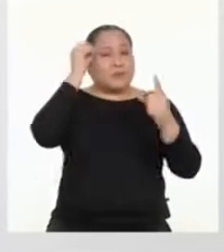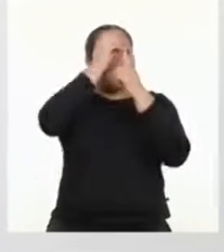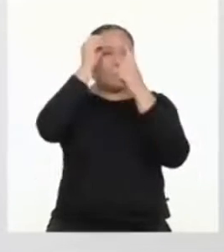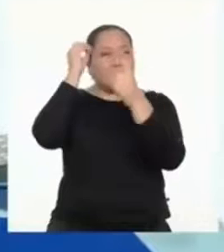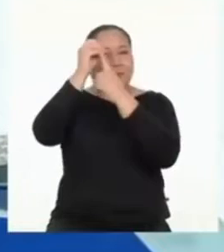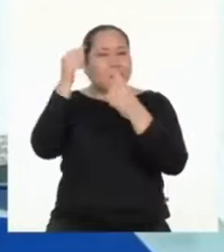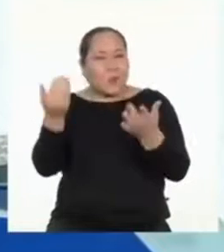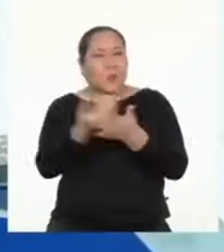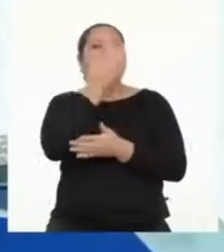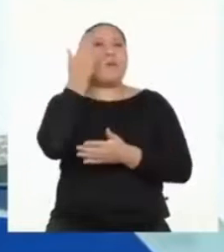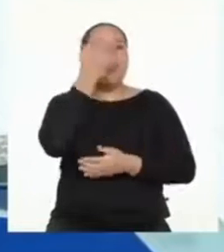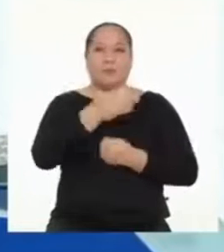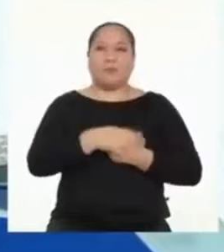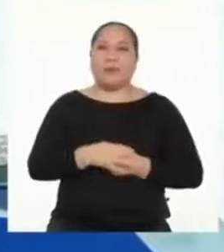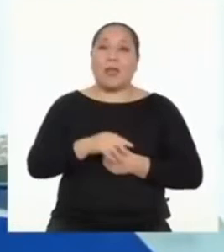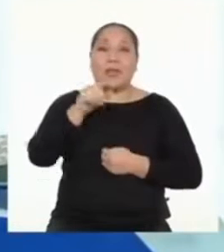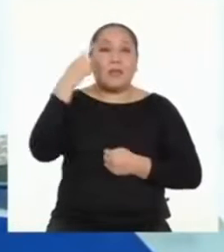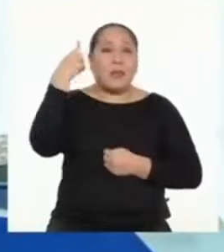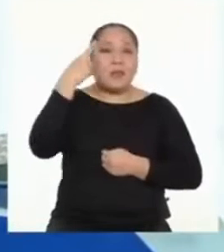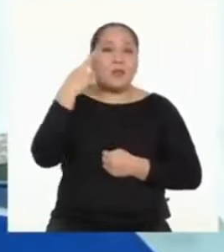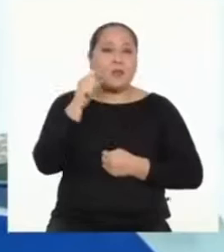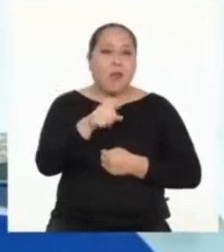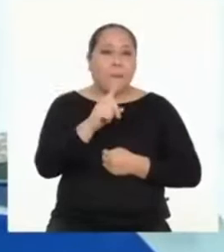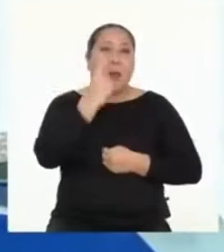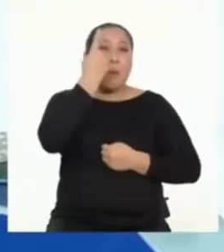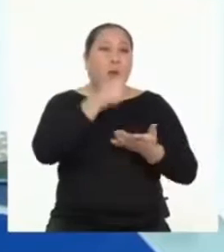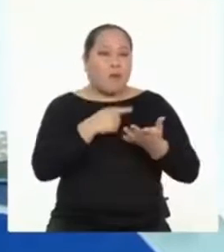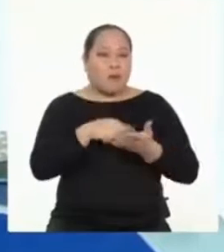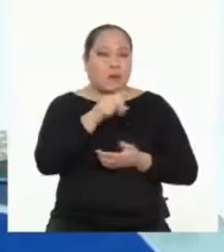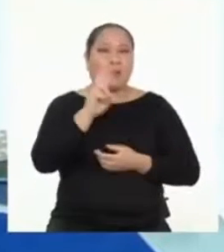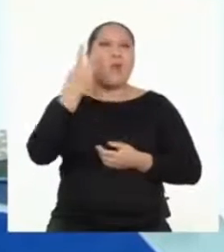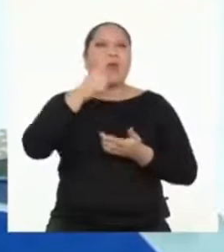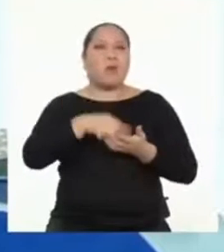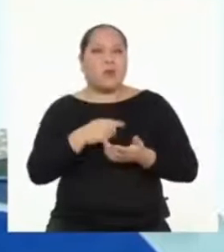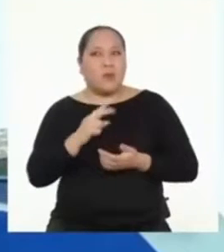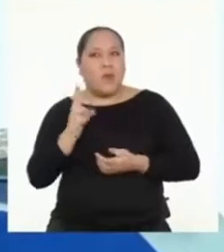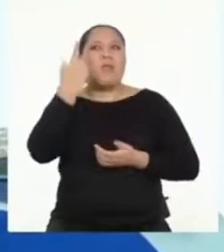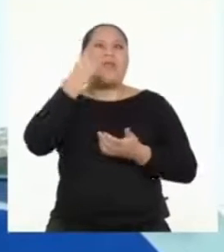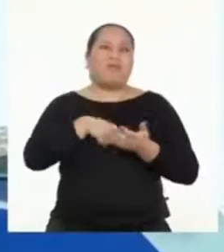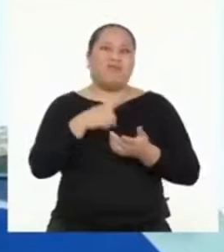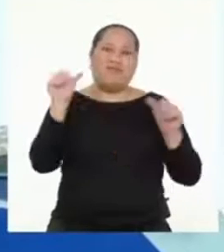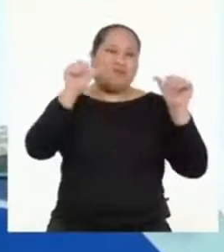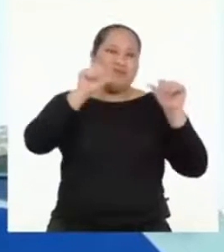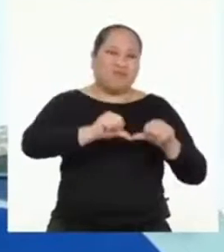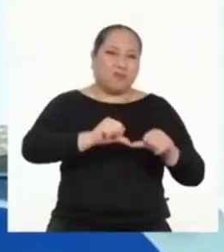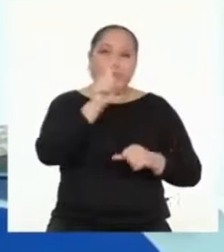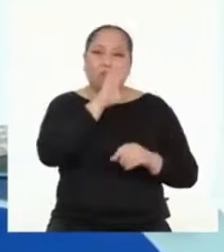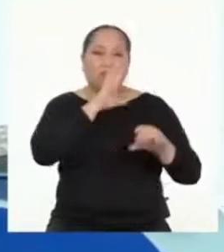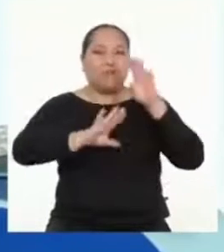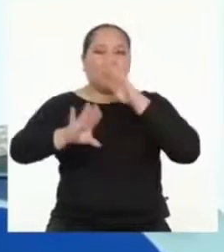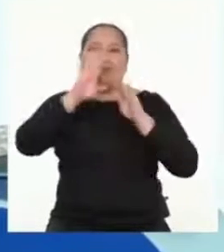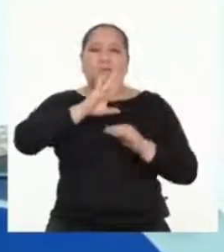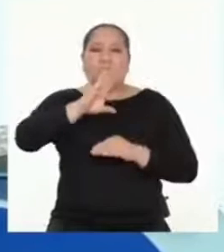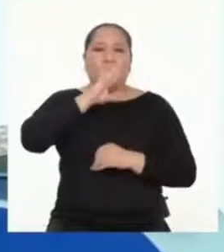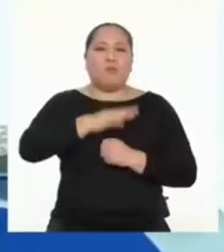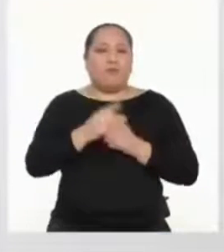que nos planteamos. Por eso, si no nos sale algo al primer intento o al segundo o al tercero, no nos frustremos.